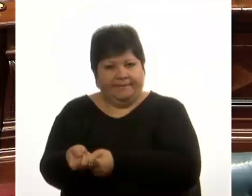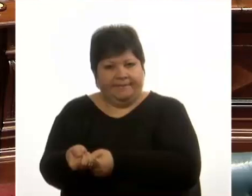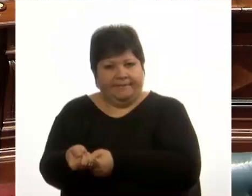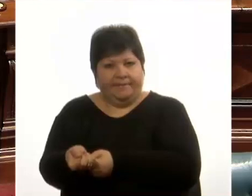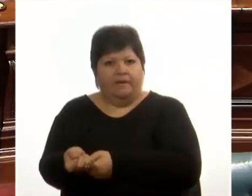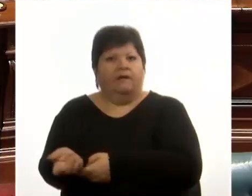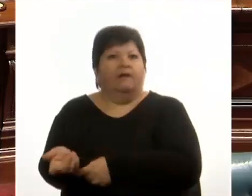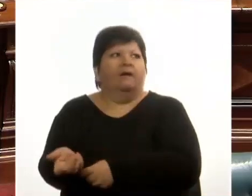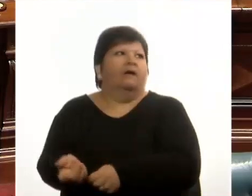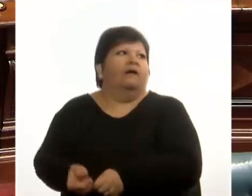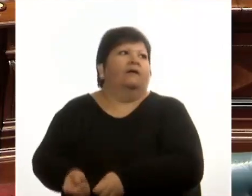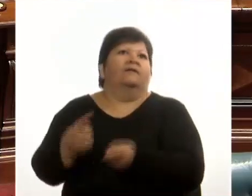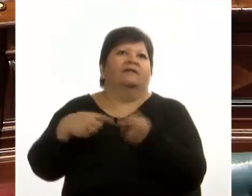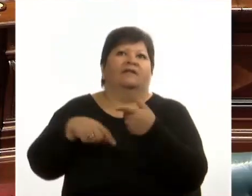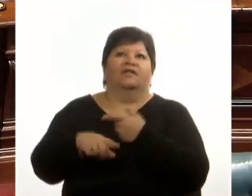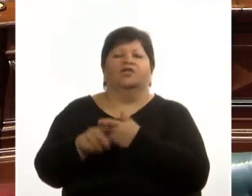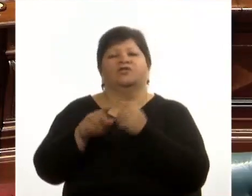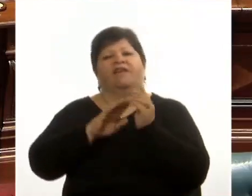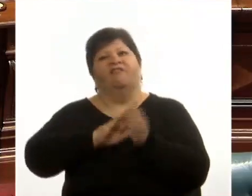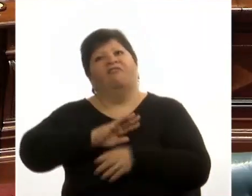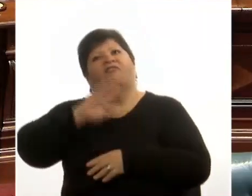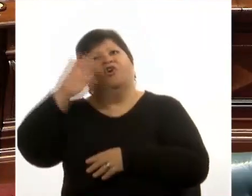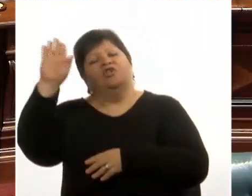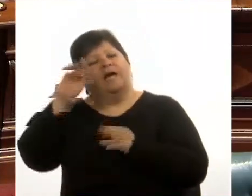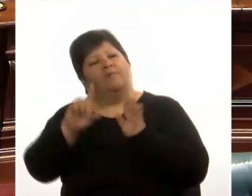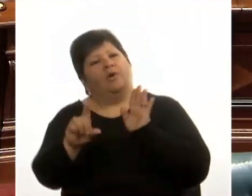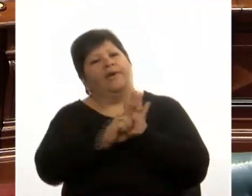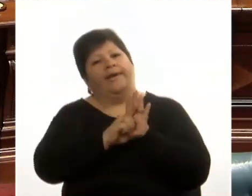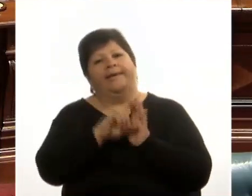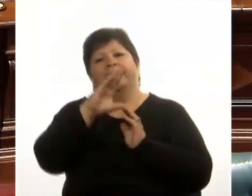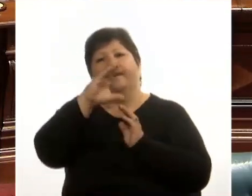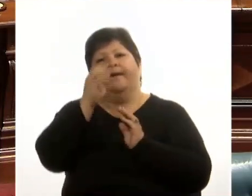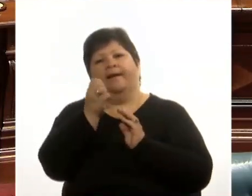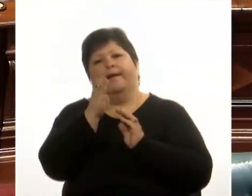Y entonces terminamos teniendo que votar una ley especial para Caputo.